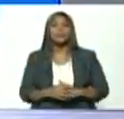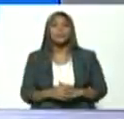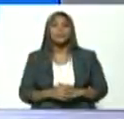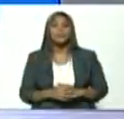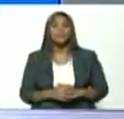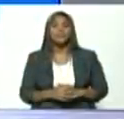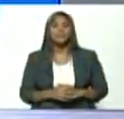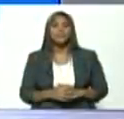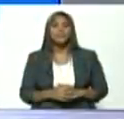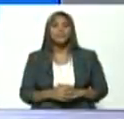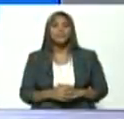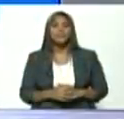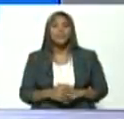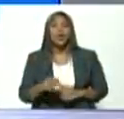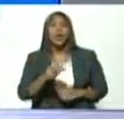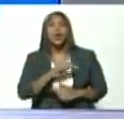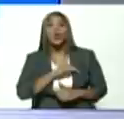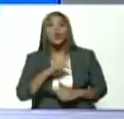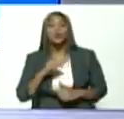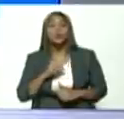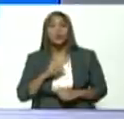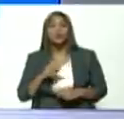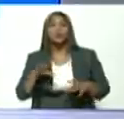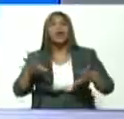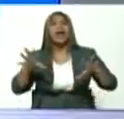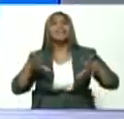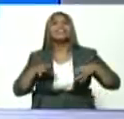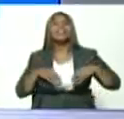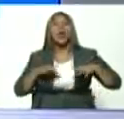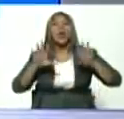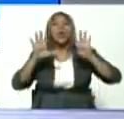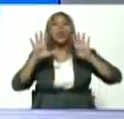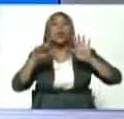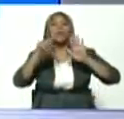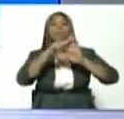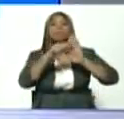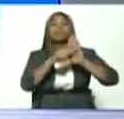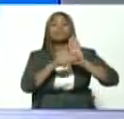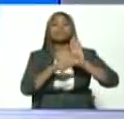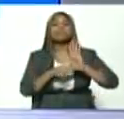nosotros asumir estos nueve puntos de la agenda